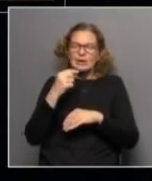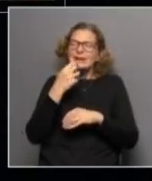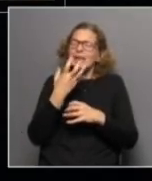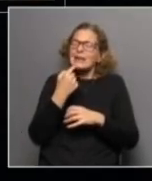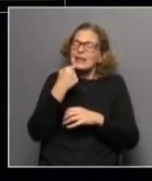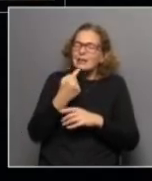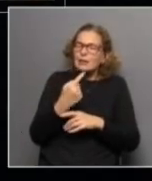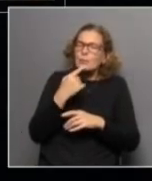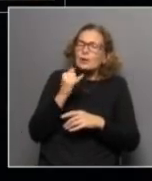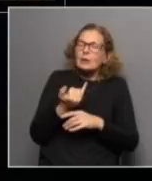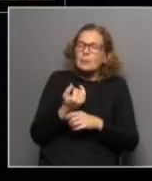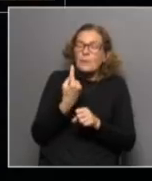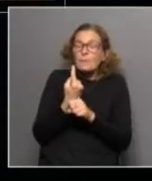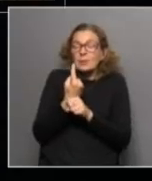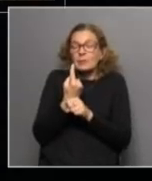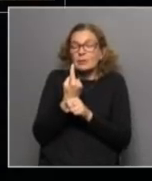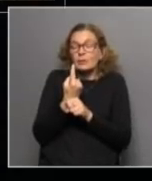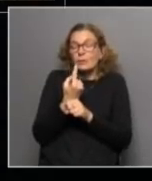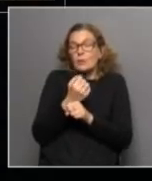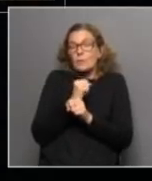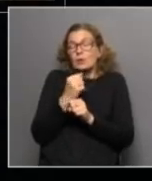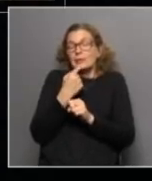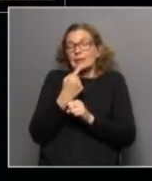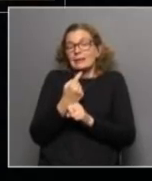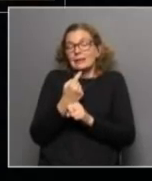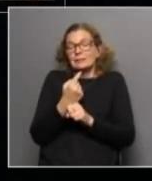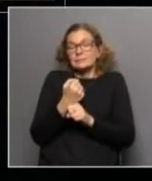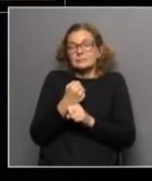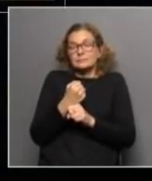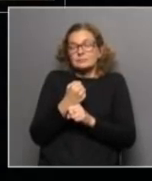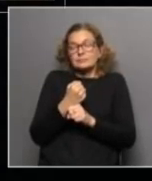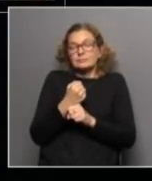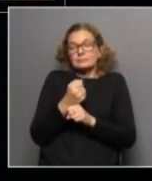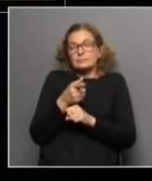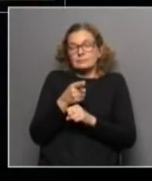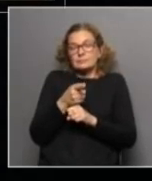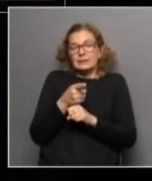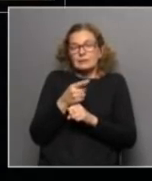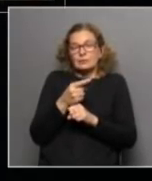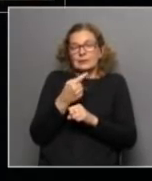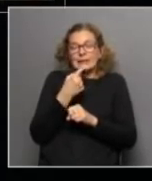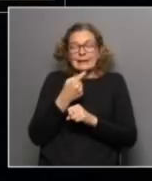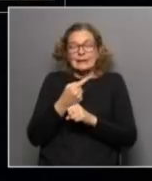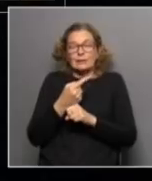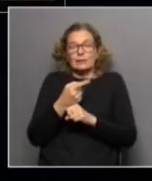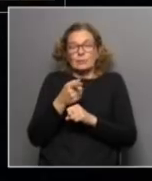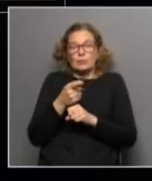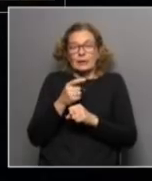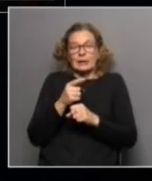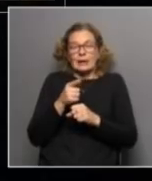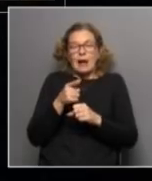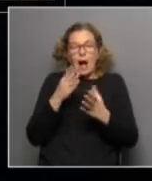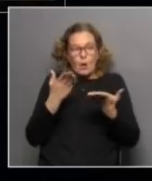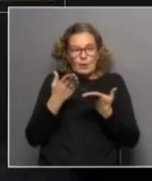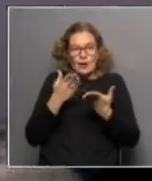bien primero quizás Diego decirte que que este patrón de referencia que utilizamos